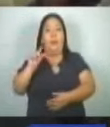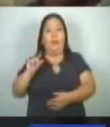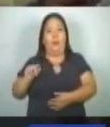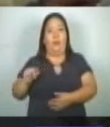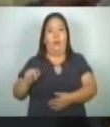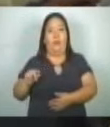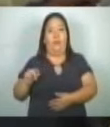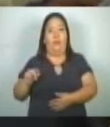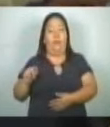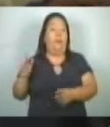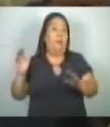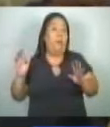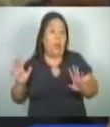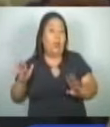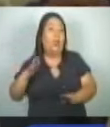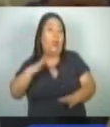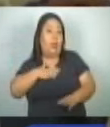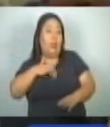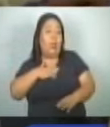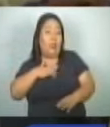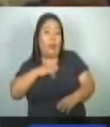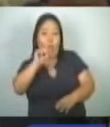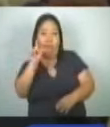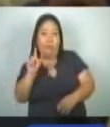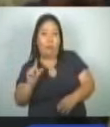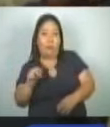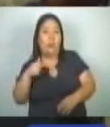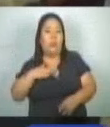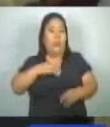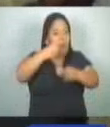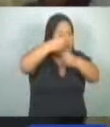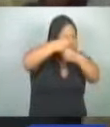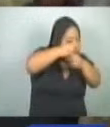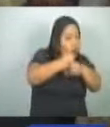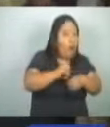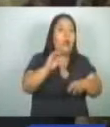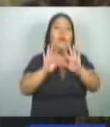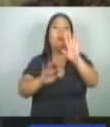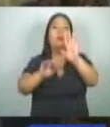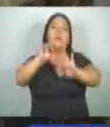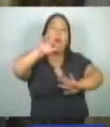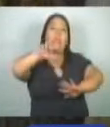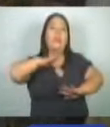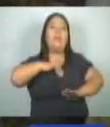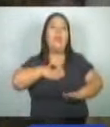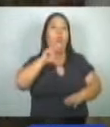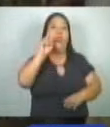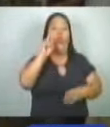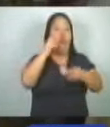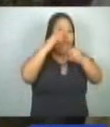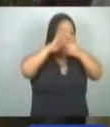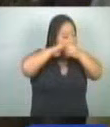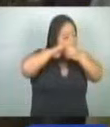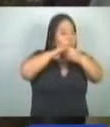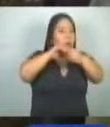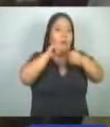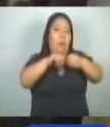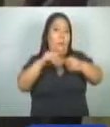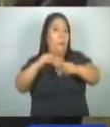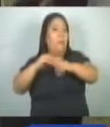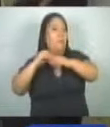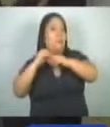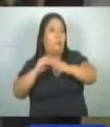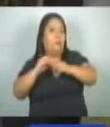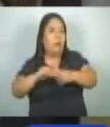Y, bueno, cuenta con una sala de microscopía con 13 microscopios petrográficos de luz polarizada, especialistas en